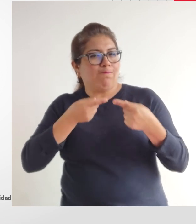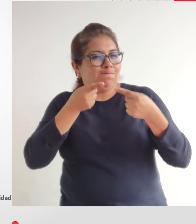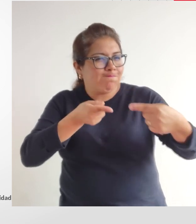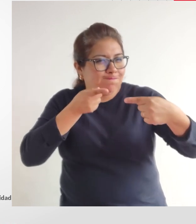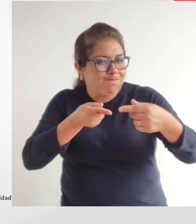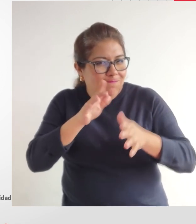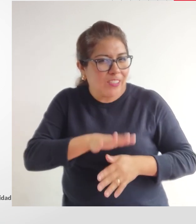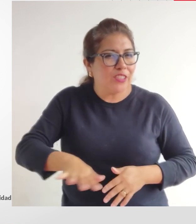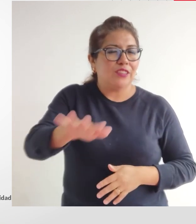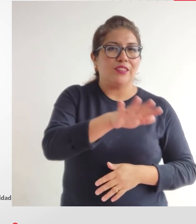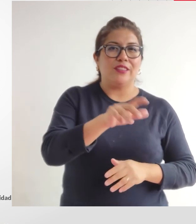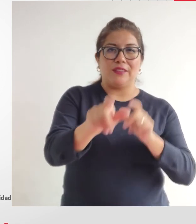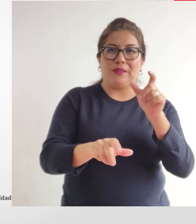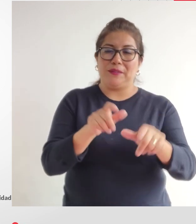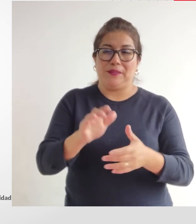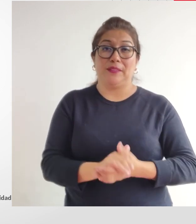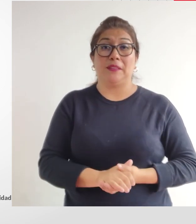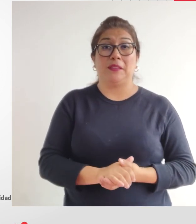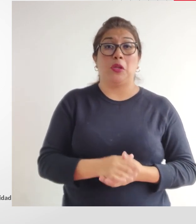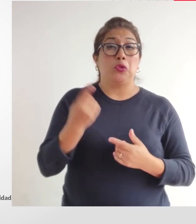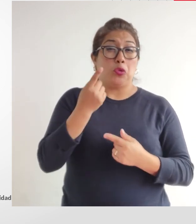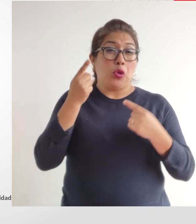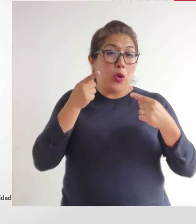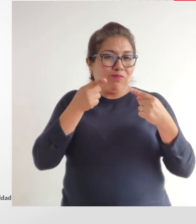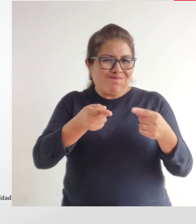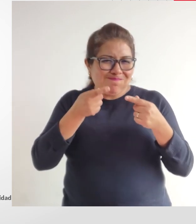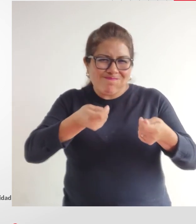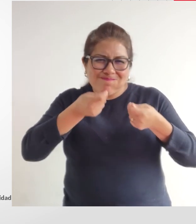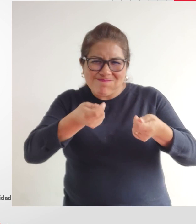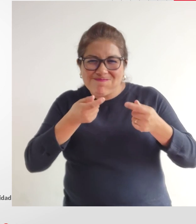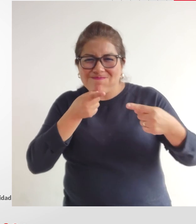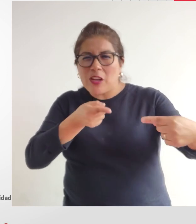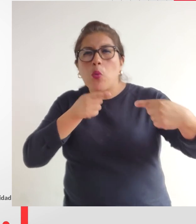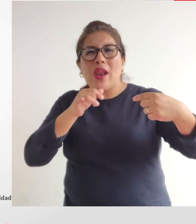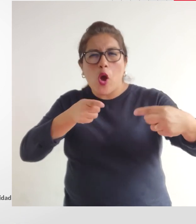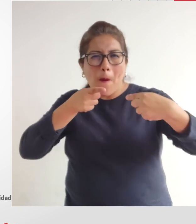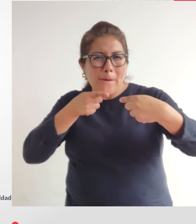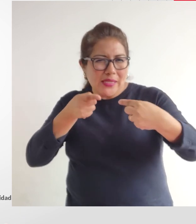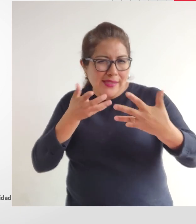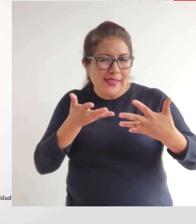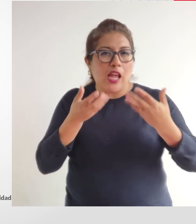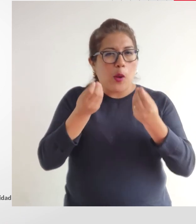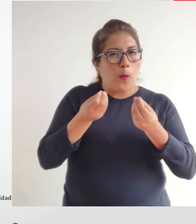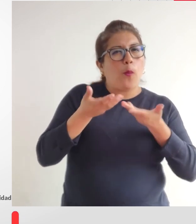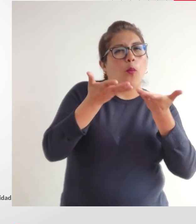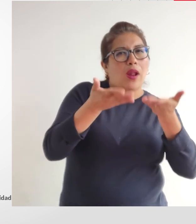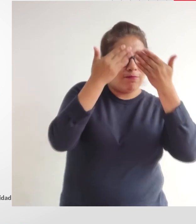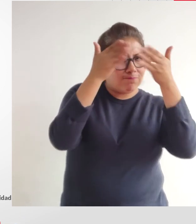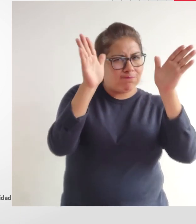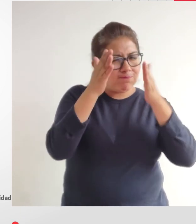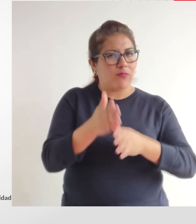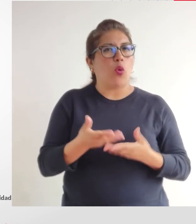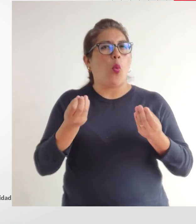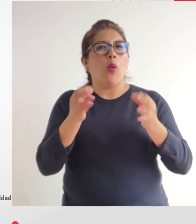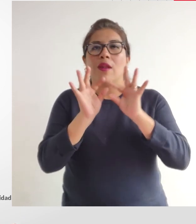todas las personas y no solamente convencer sino concientizar sobre la importancia